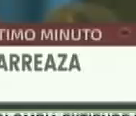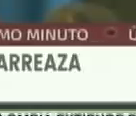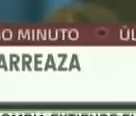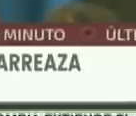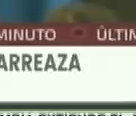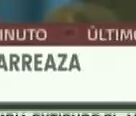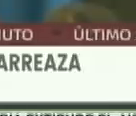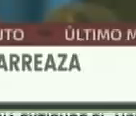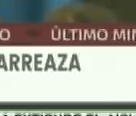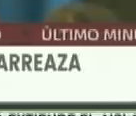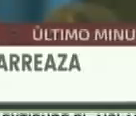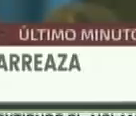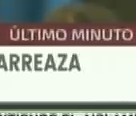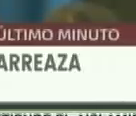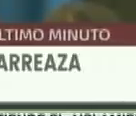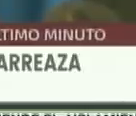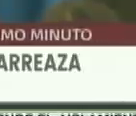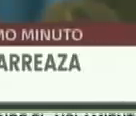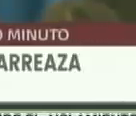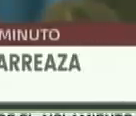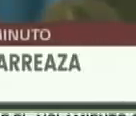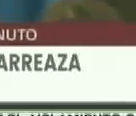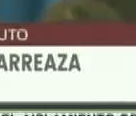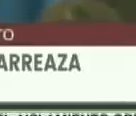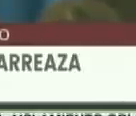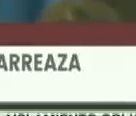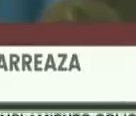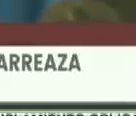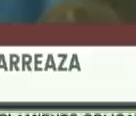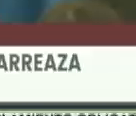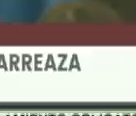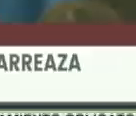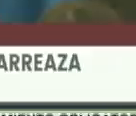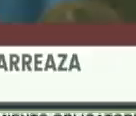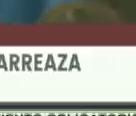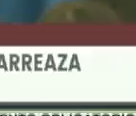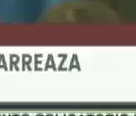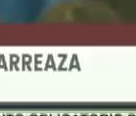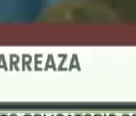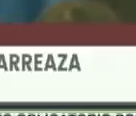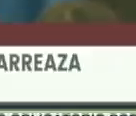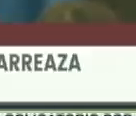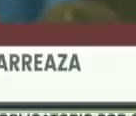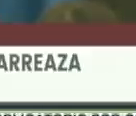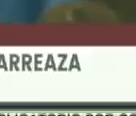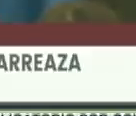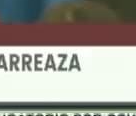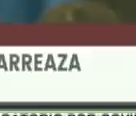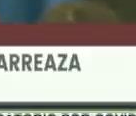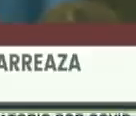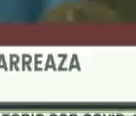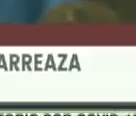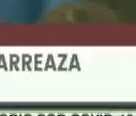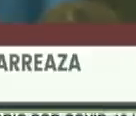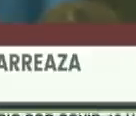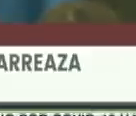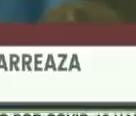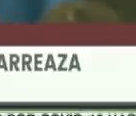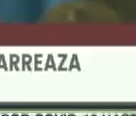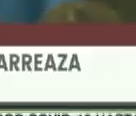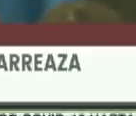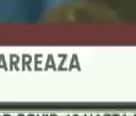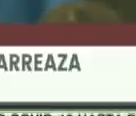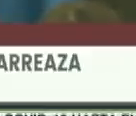responsabilidad compartida ante la historia y el futuro. Yo sé que con toda seguridad los medios rusos lo han